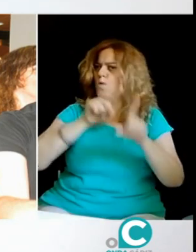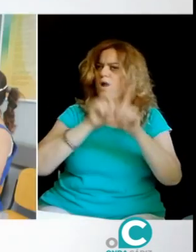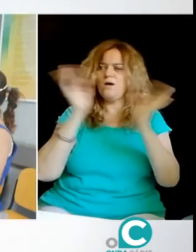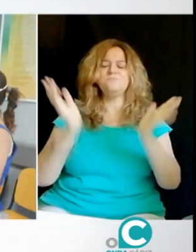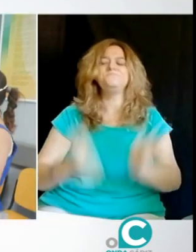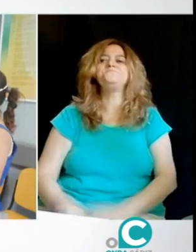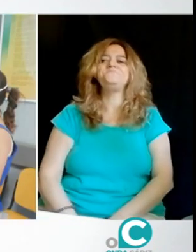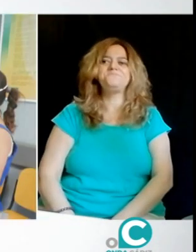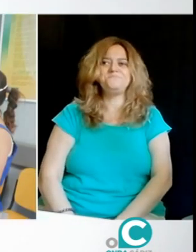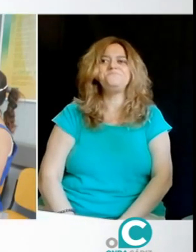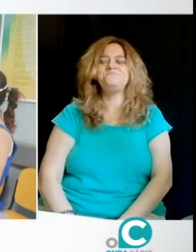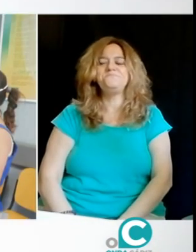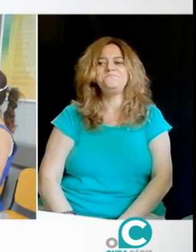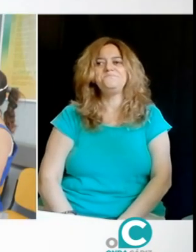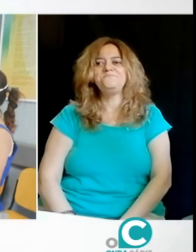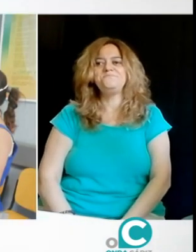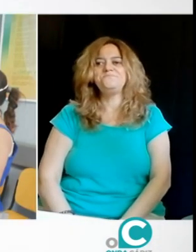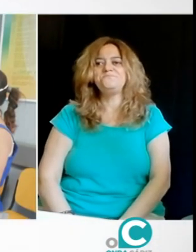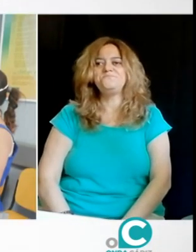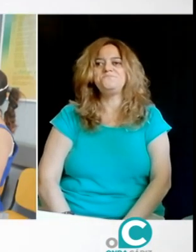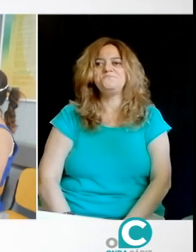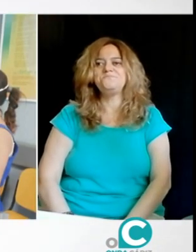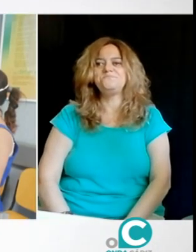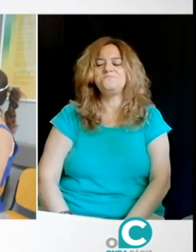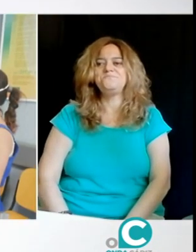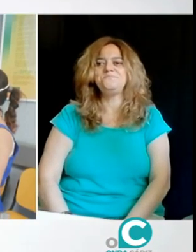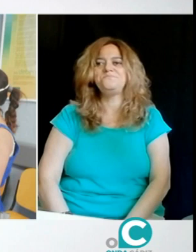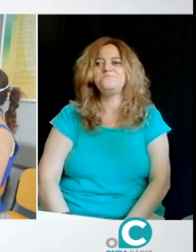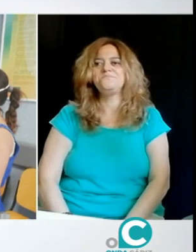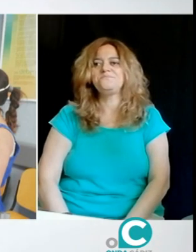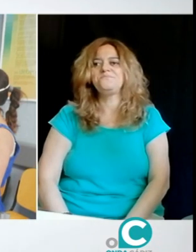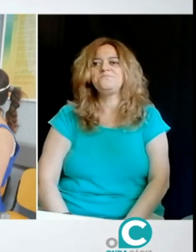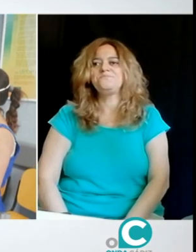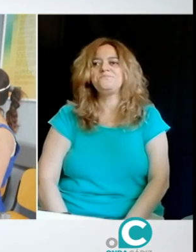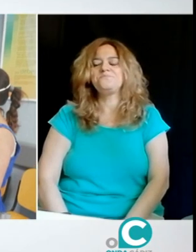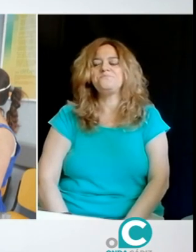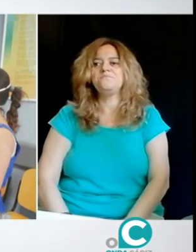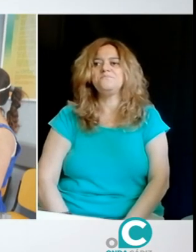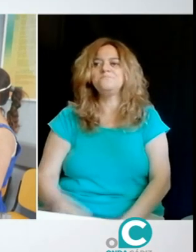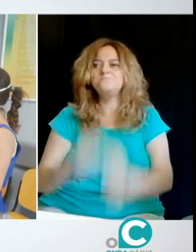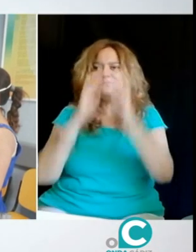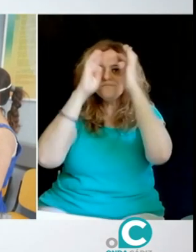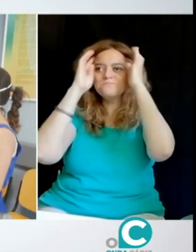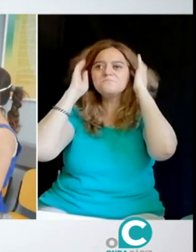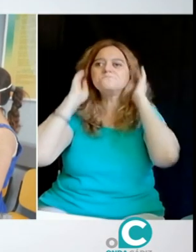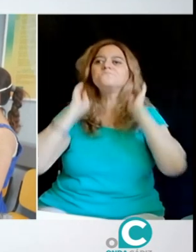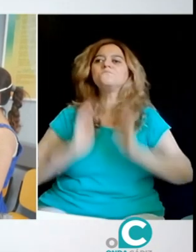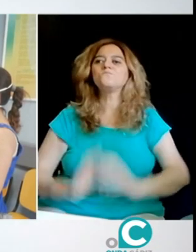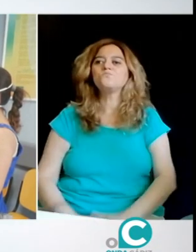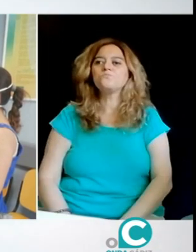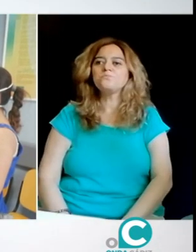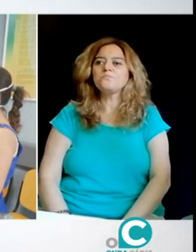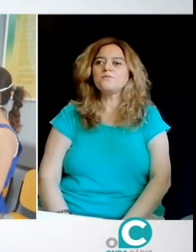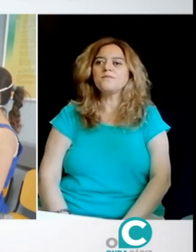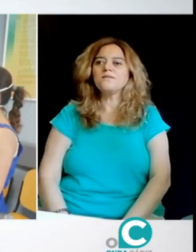las personas que estamos con nosotros son dos ciegas, tanto en la Junta Directiva como yo, la Presidenta, y demás. Ya luego están los